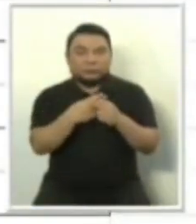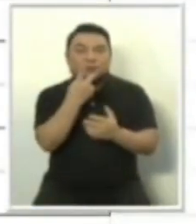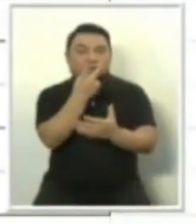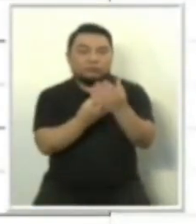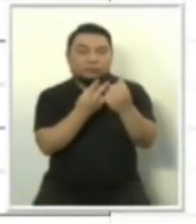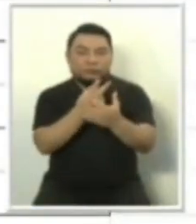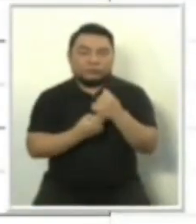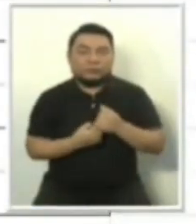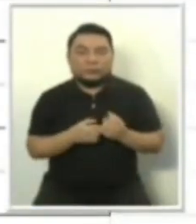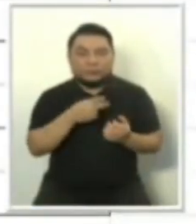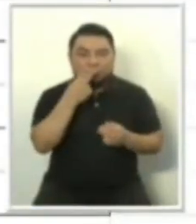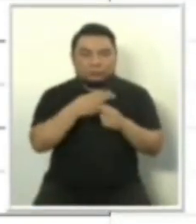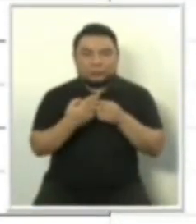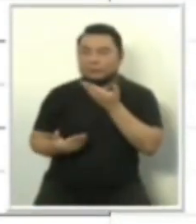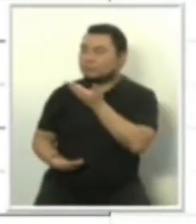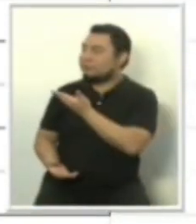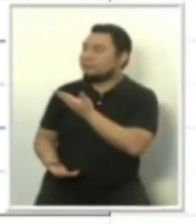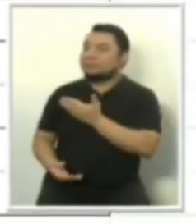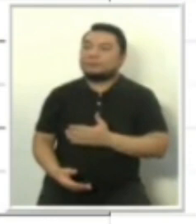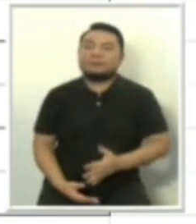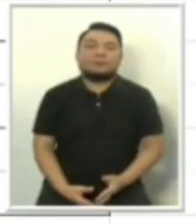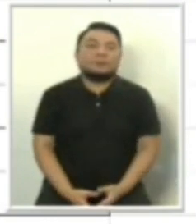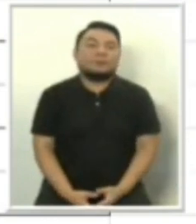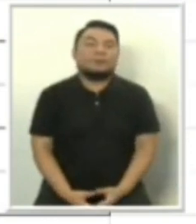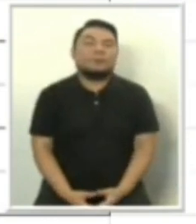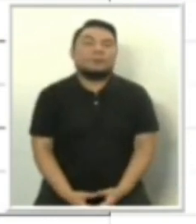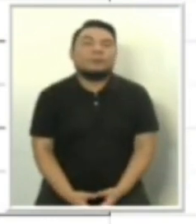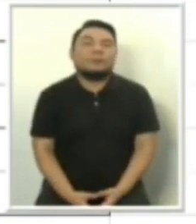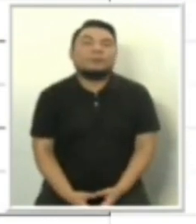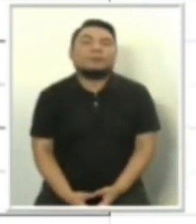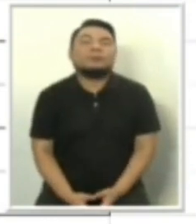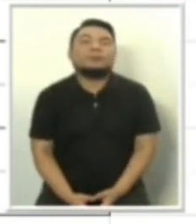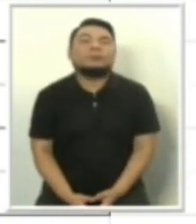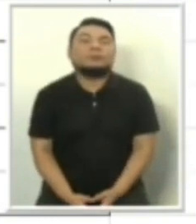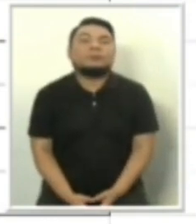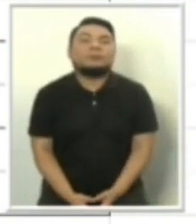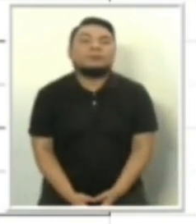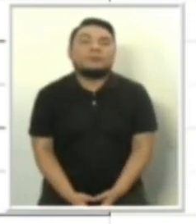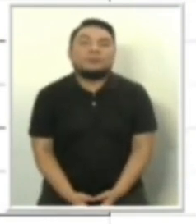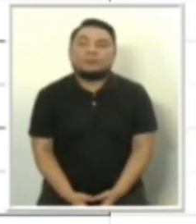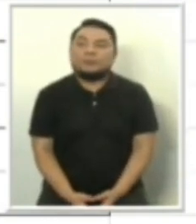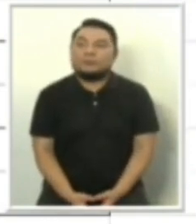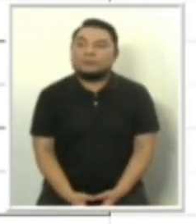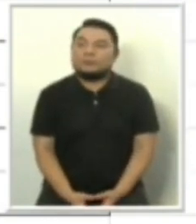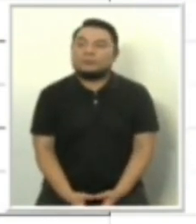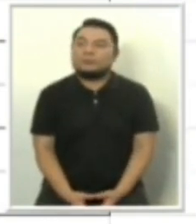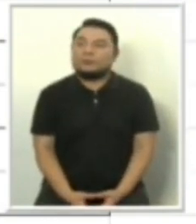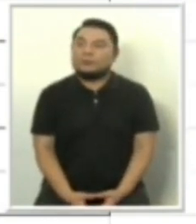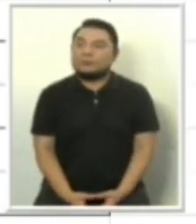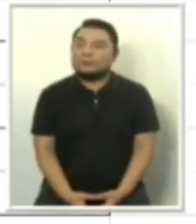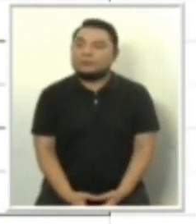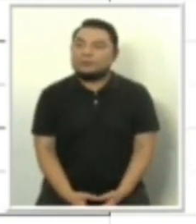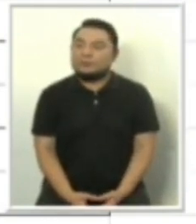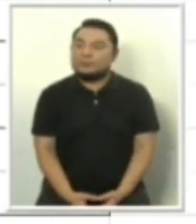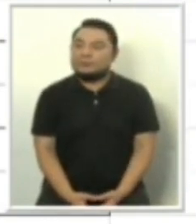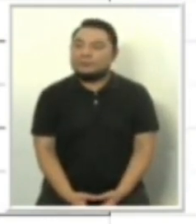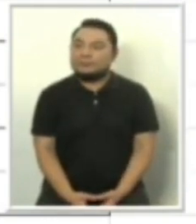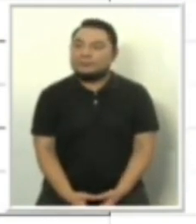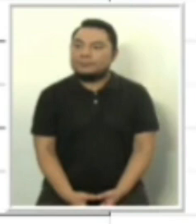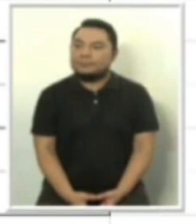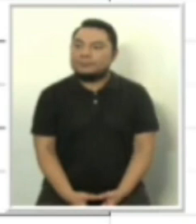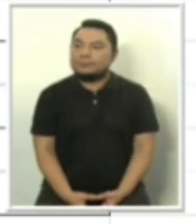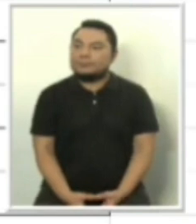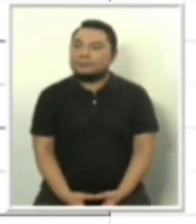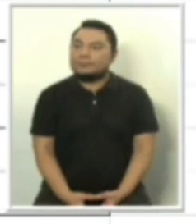Unión por el Perú, Avanza País, primera dupla, Podemos Perú, Democracia Directa, segunda dupla. Partido Nacionalista Perúano, Partido Político Nacional Perú